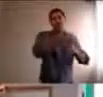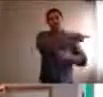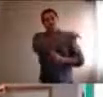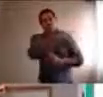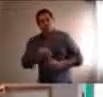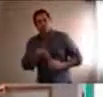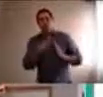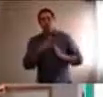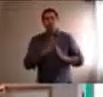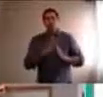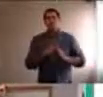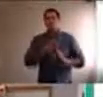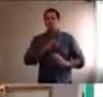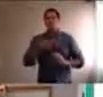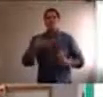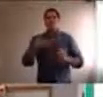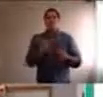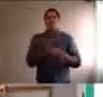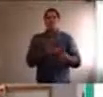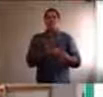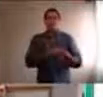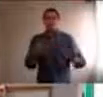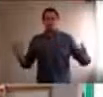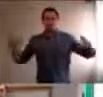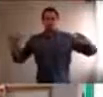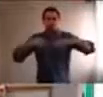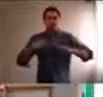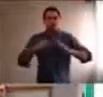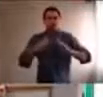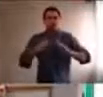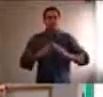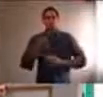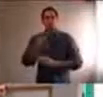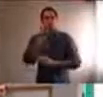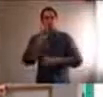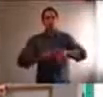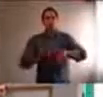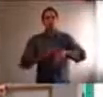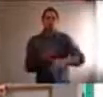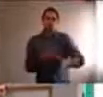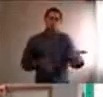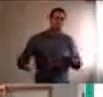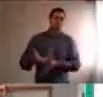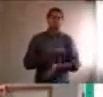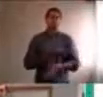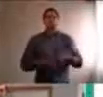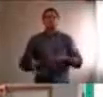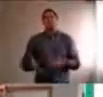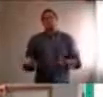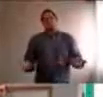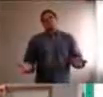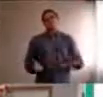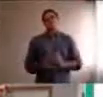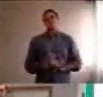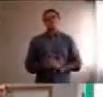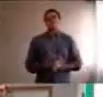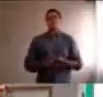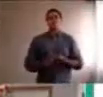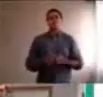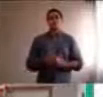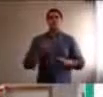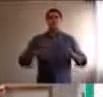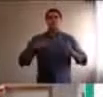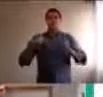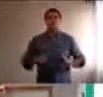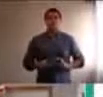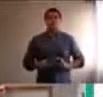ahora estamos, casi como, en la situación, de compartir, de tiempo, como en las vacaciones, y yo tengo muchos pacientes, muy graciosos,